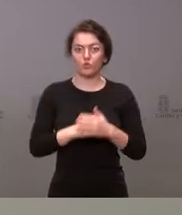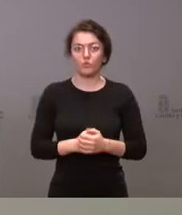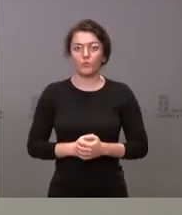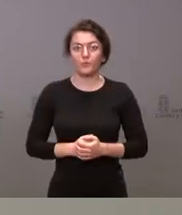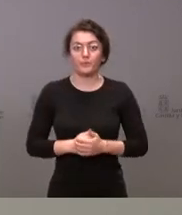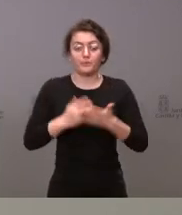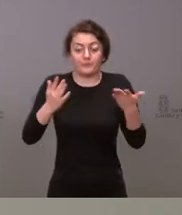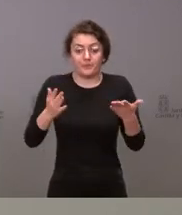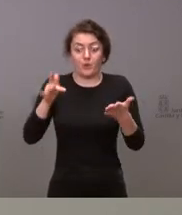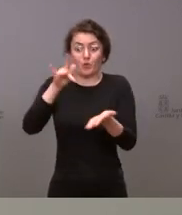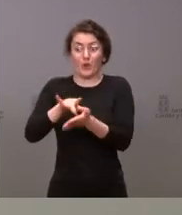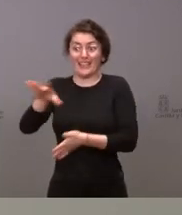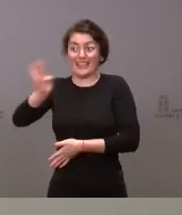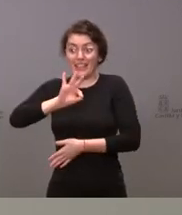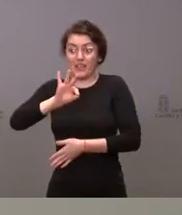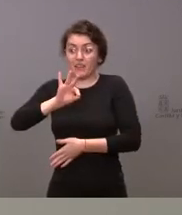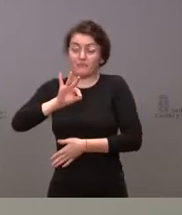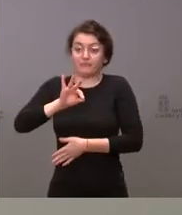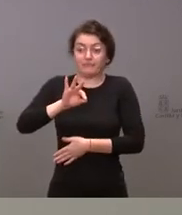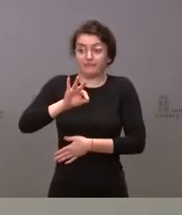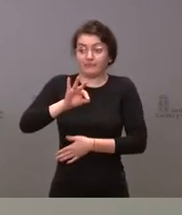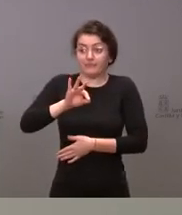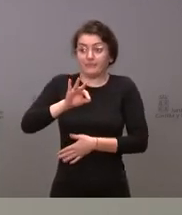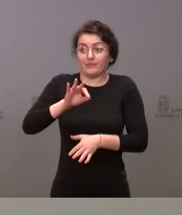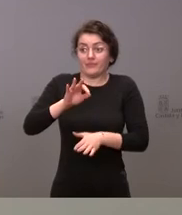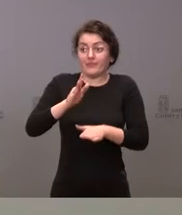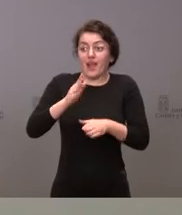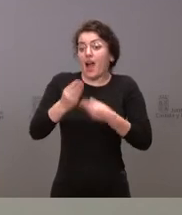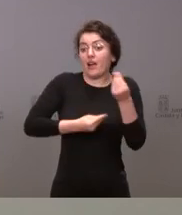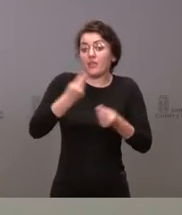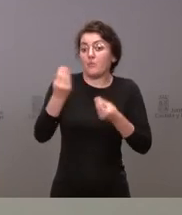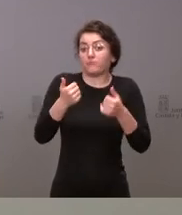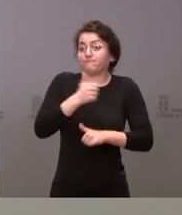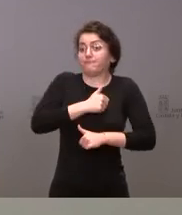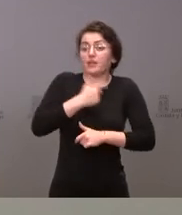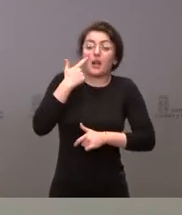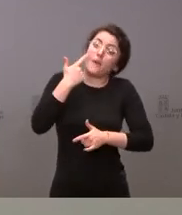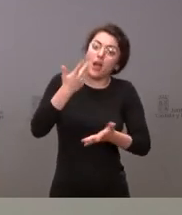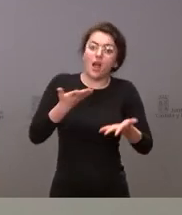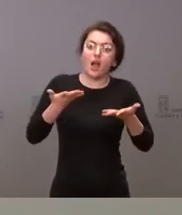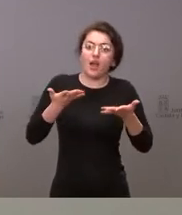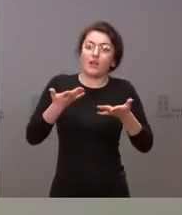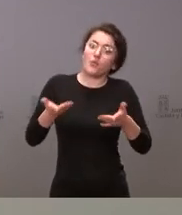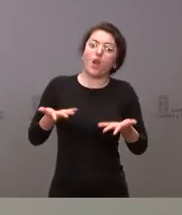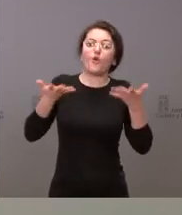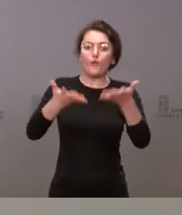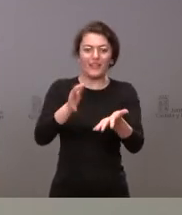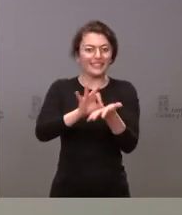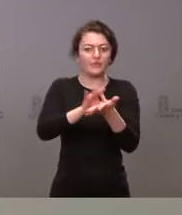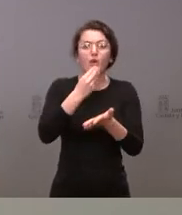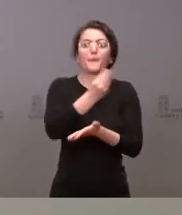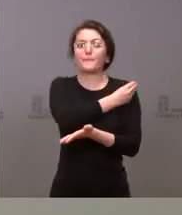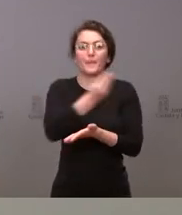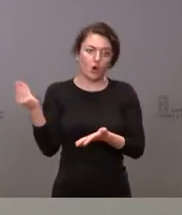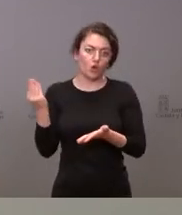gestionando la comunidad dentro del ámbito de nuestras competencias ofreciendo el mejor servicio al conjunto de los ciudadanos de Castilla y León que es lo que